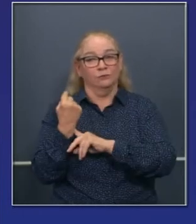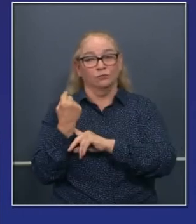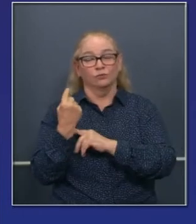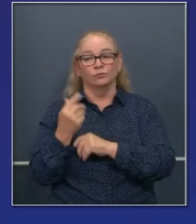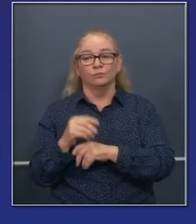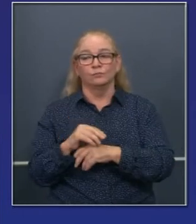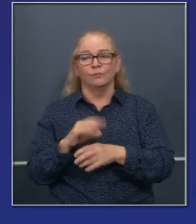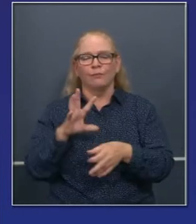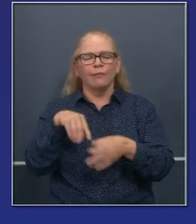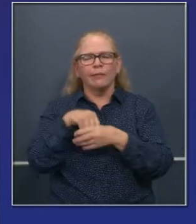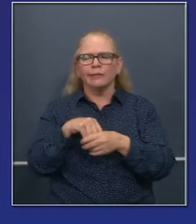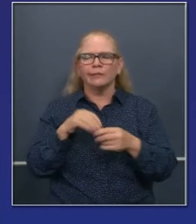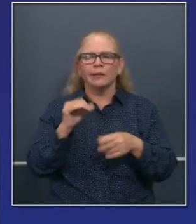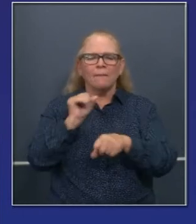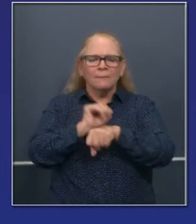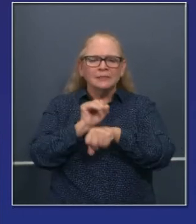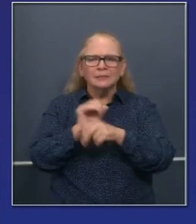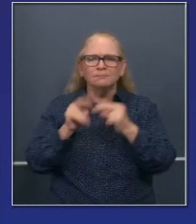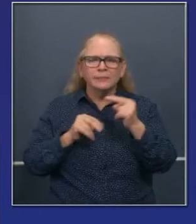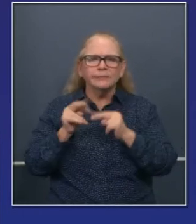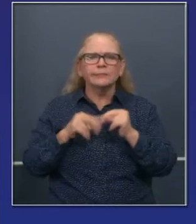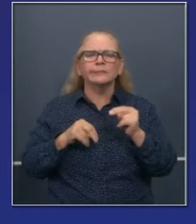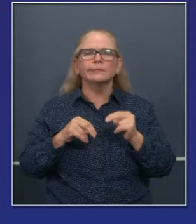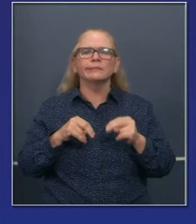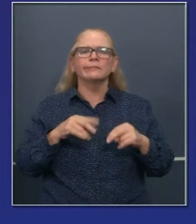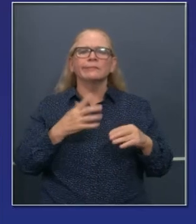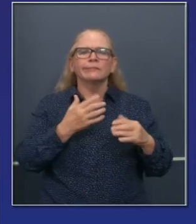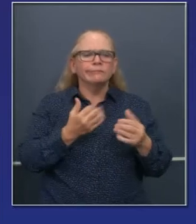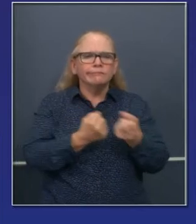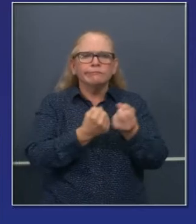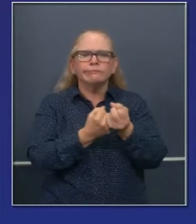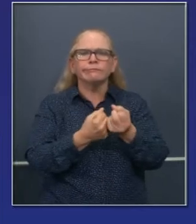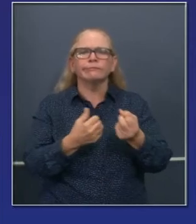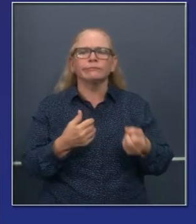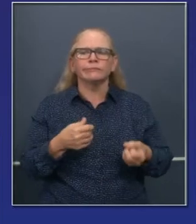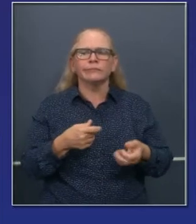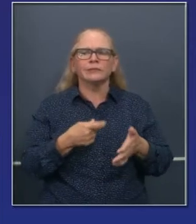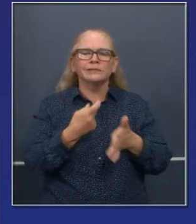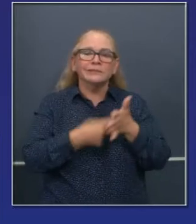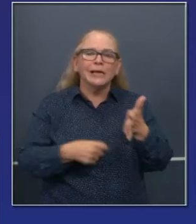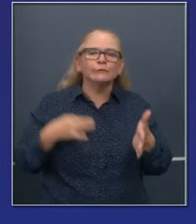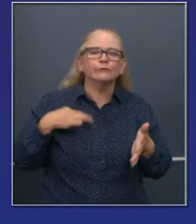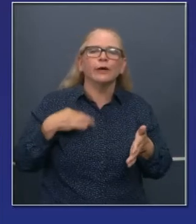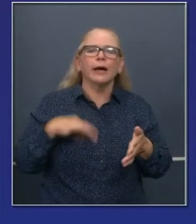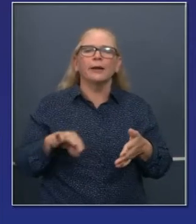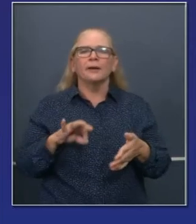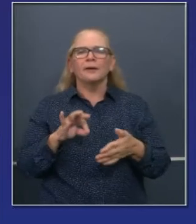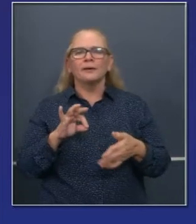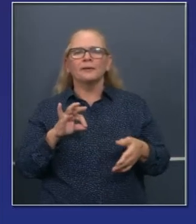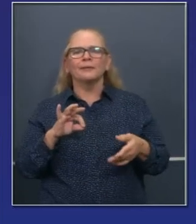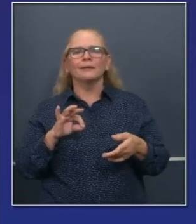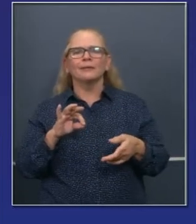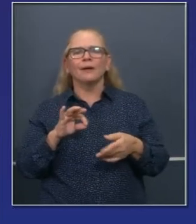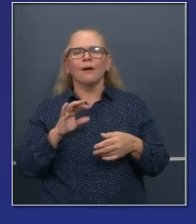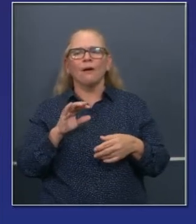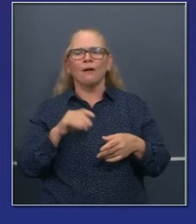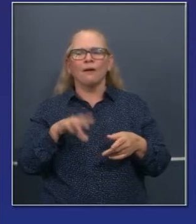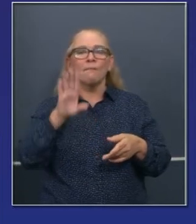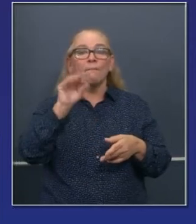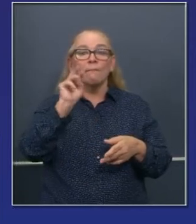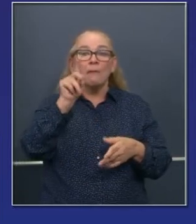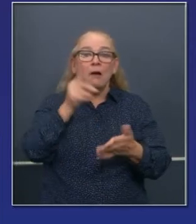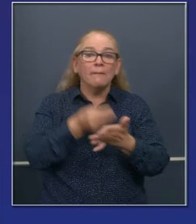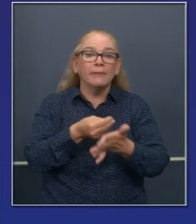infraestructura, en pagos millones de dólares el año pasado, créditos de impuestos. Hemos podido